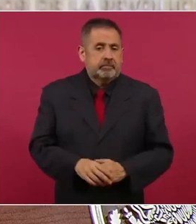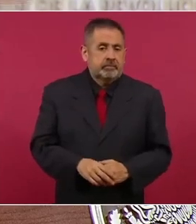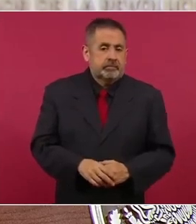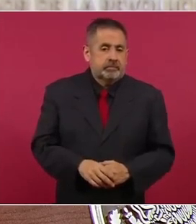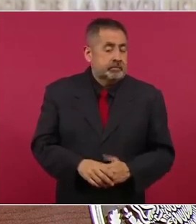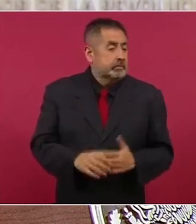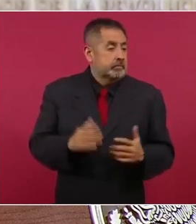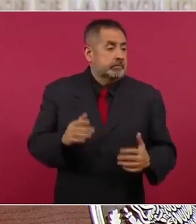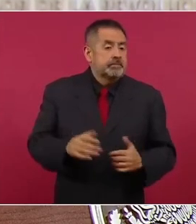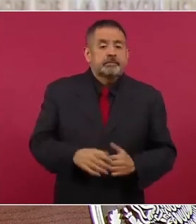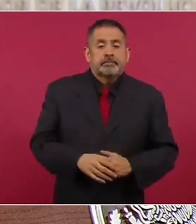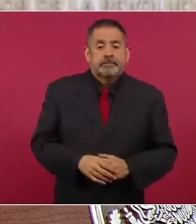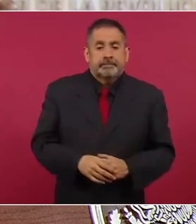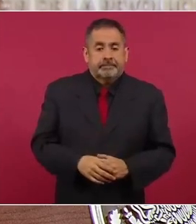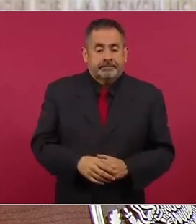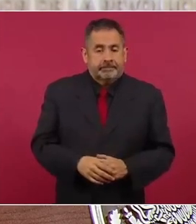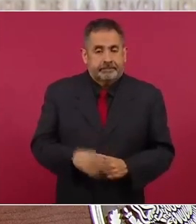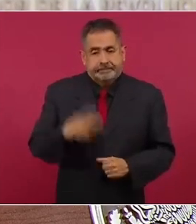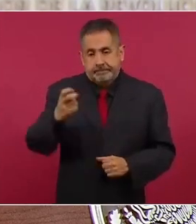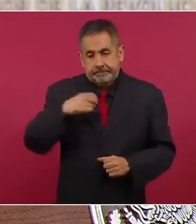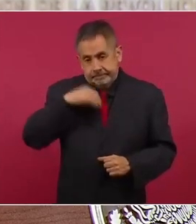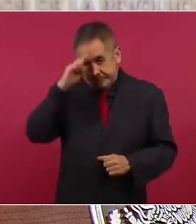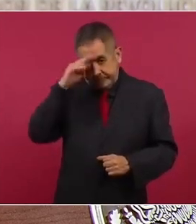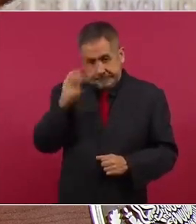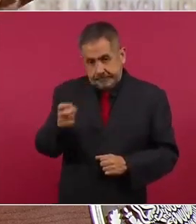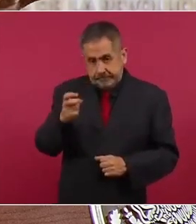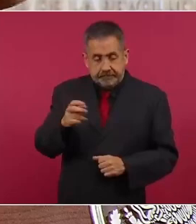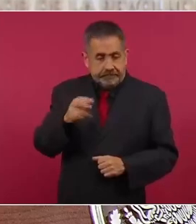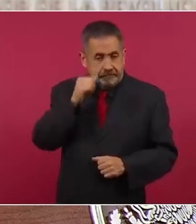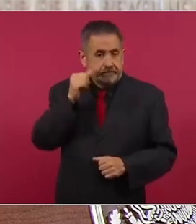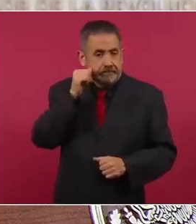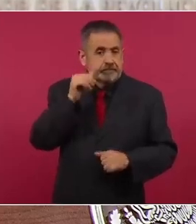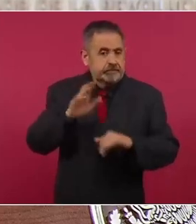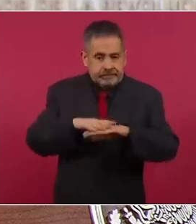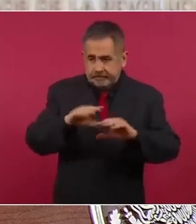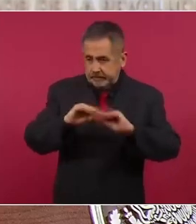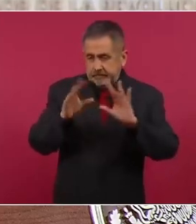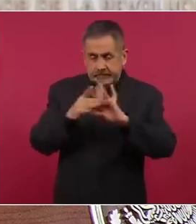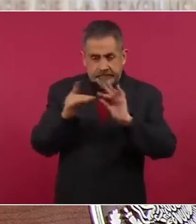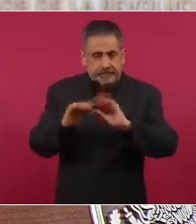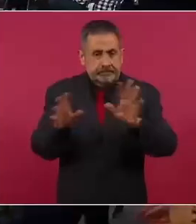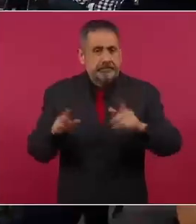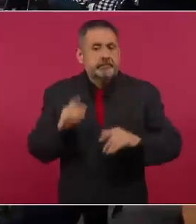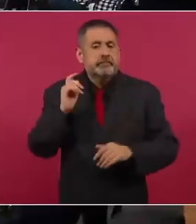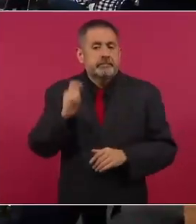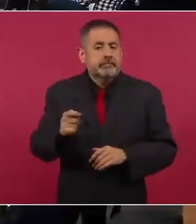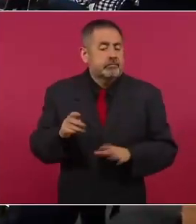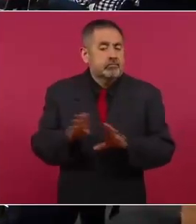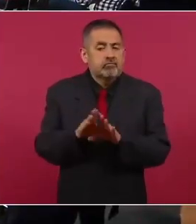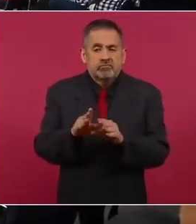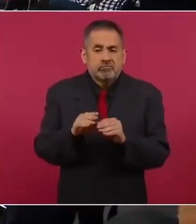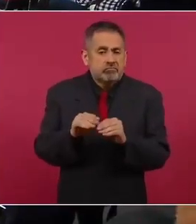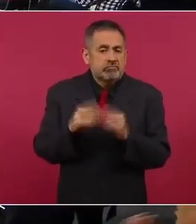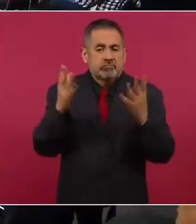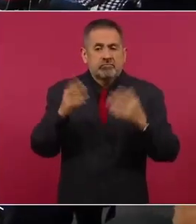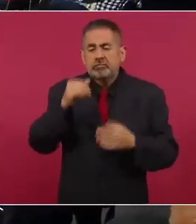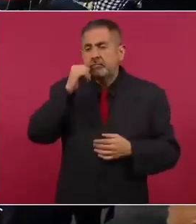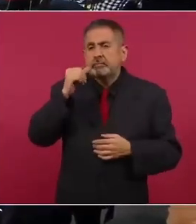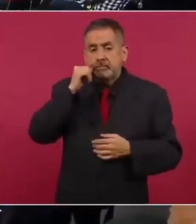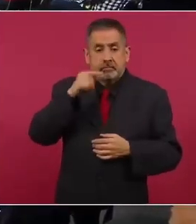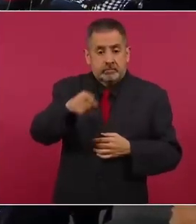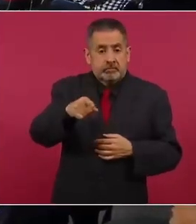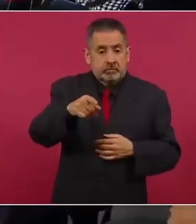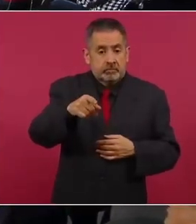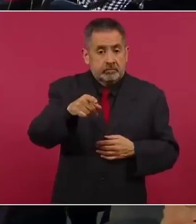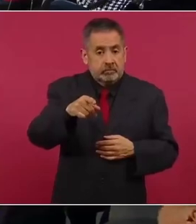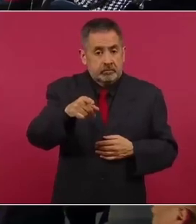Entonces, eso quedó ayer también de manifiesto y también quedó de manifiesto, nos llevamos muy,